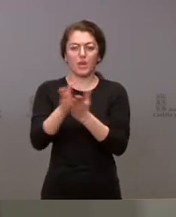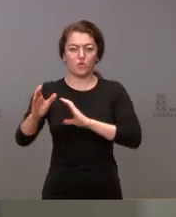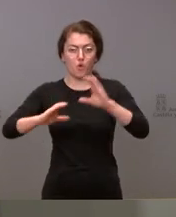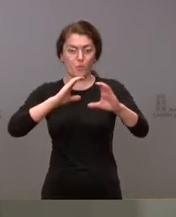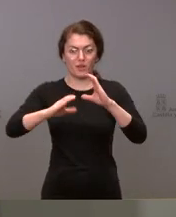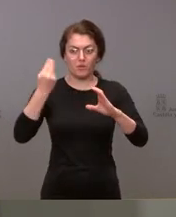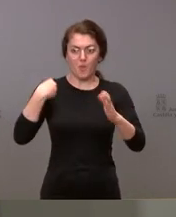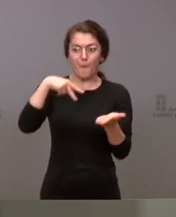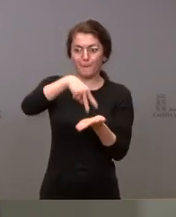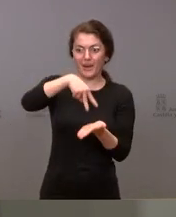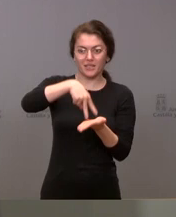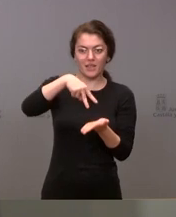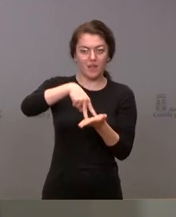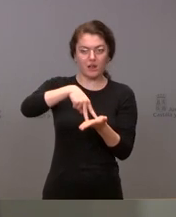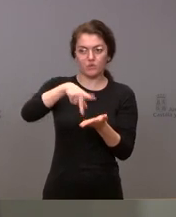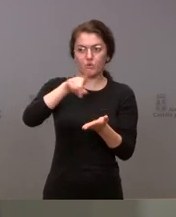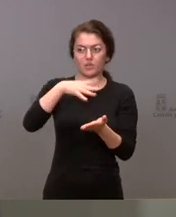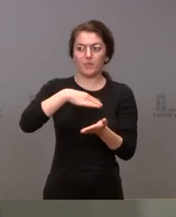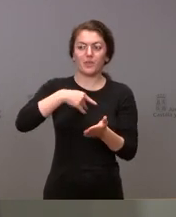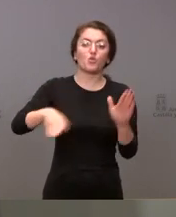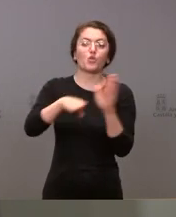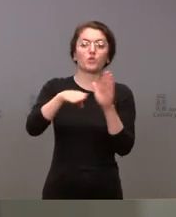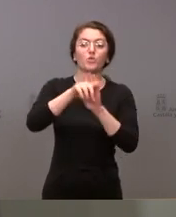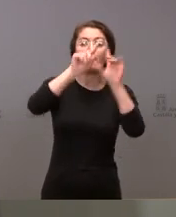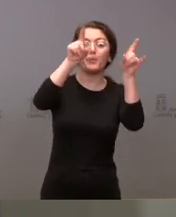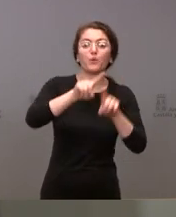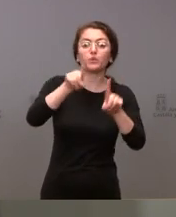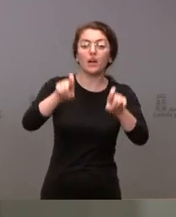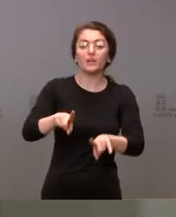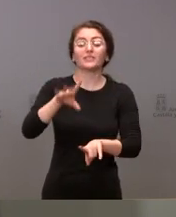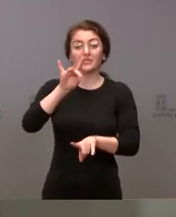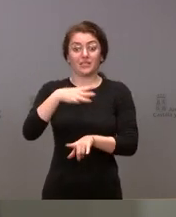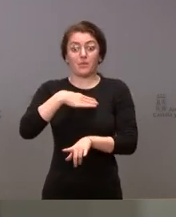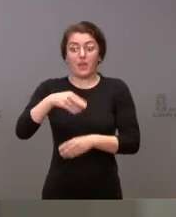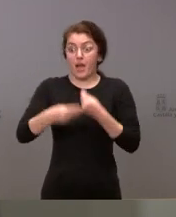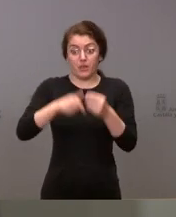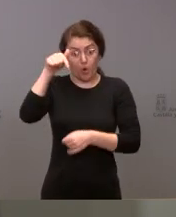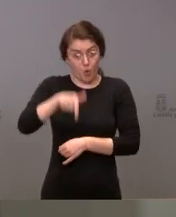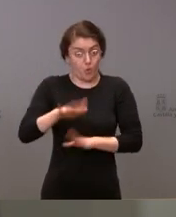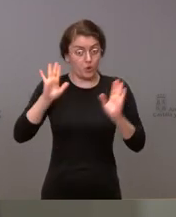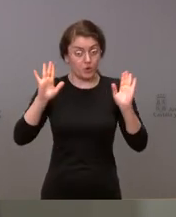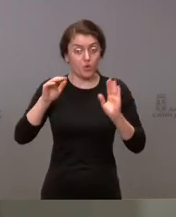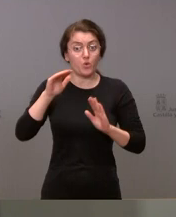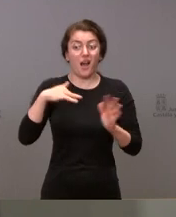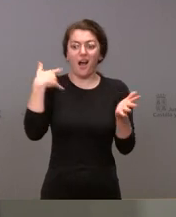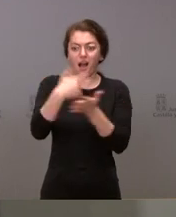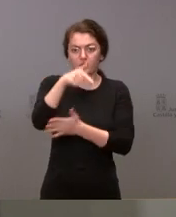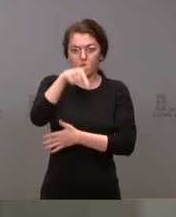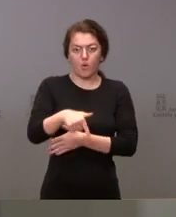presentes en la sala puedan hacer preguntas yo si le puedo informar de lo que hemos hecho hasta ahora lo que hemos hecho hasta ahora es dar esa